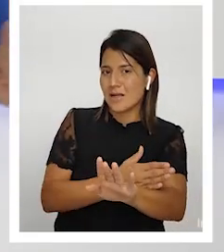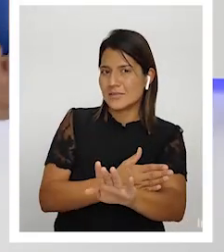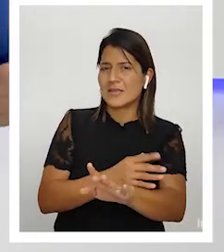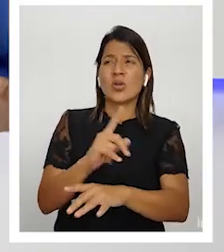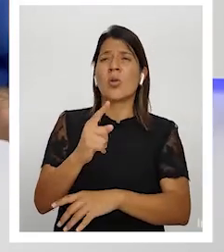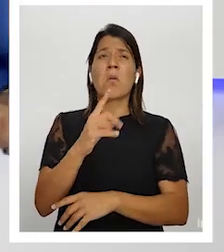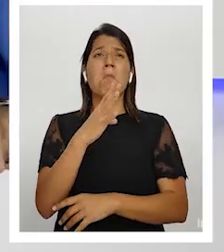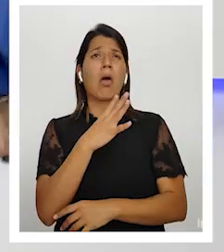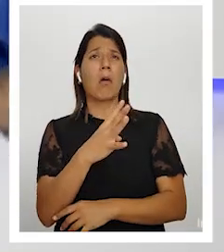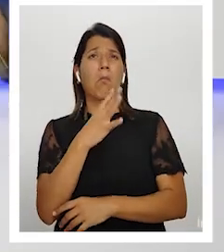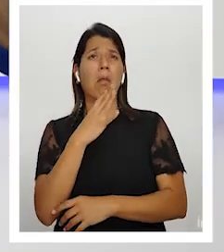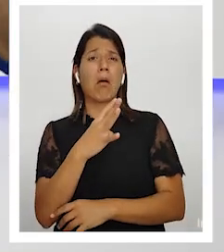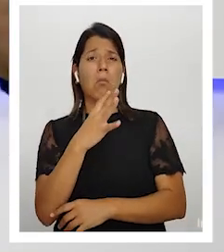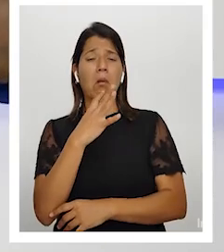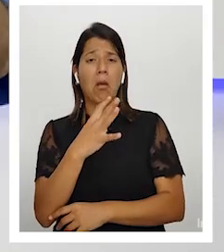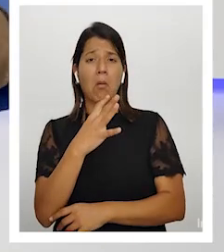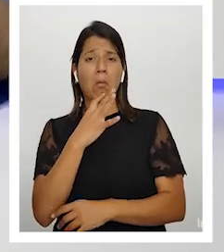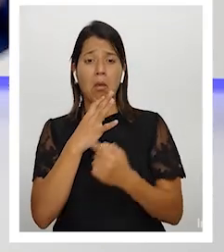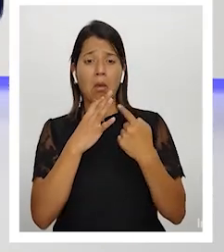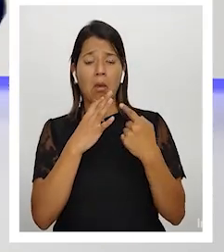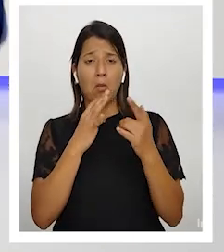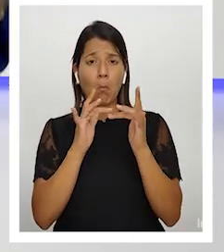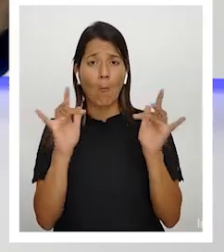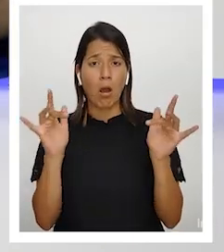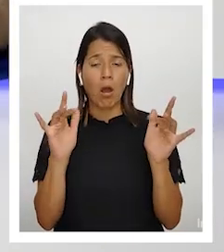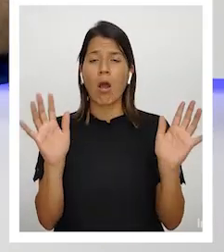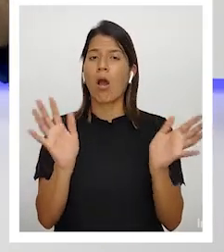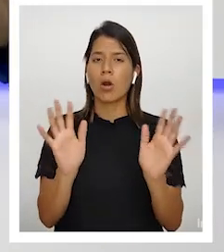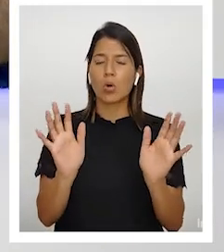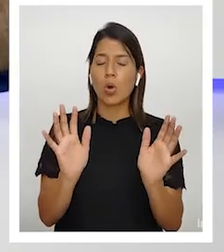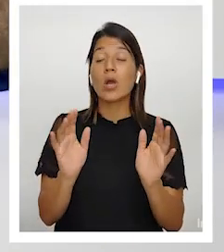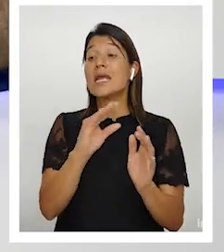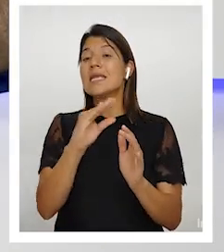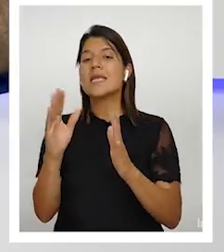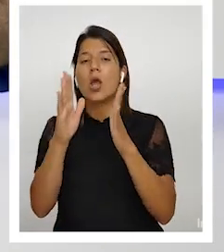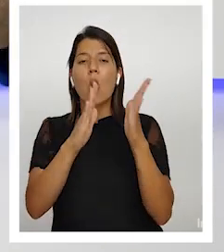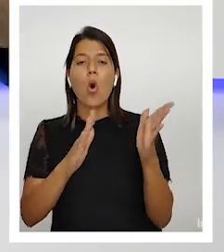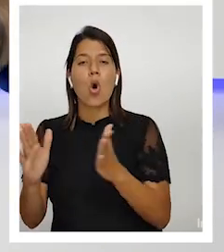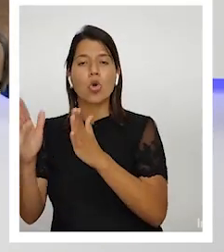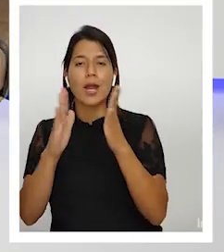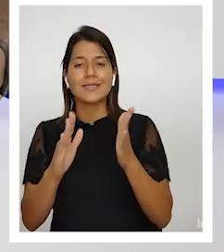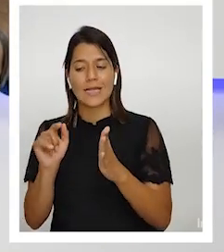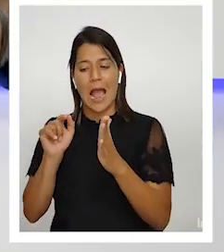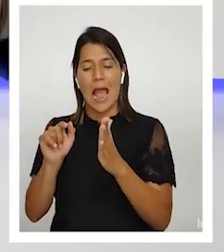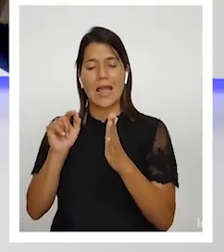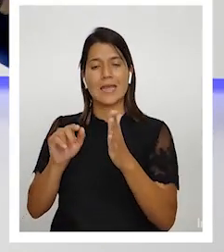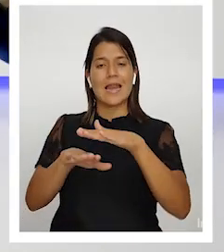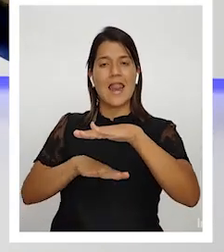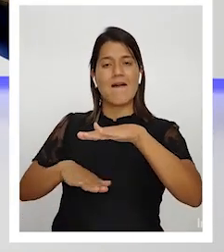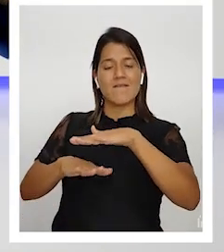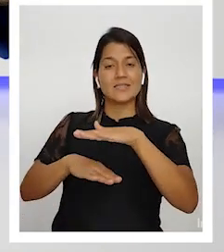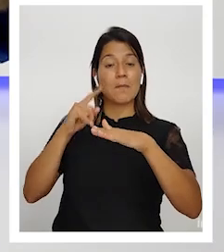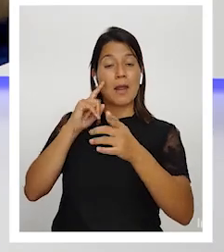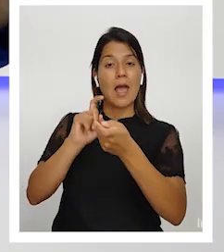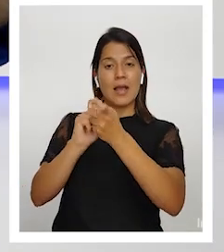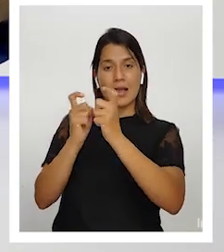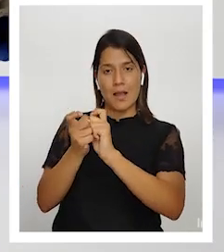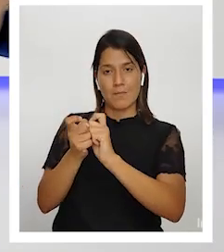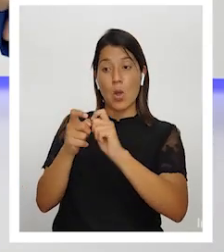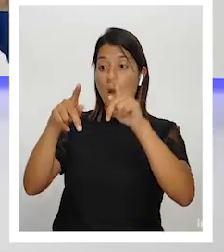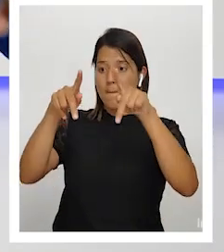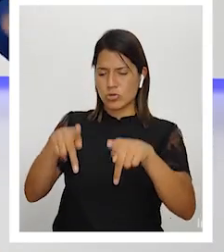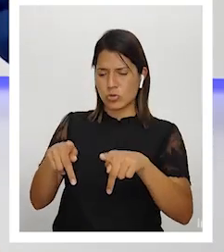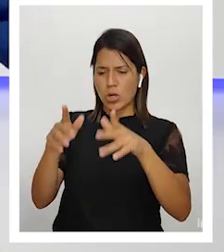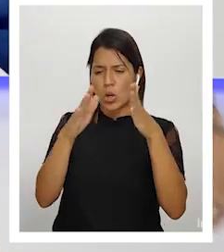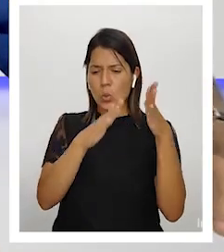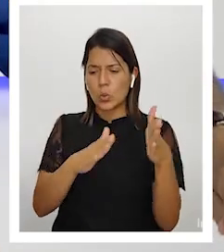huecas y organización la organización es la base de los cambios la gente organizada en cooperativas